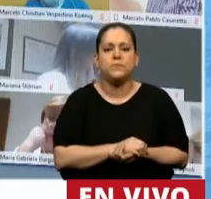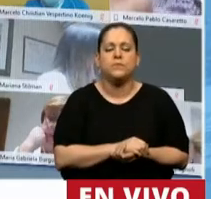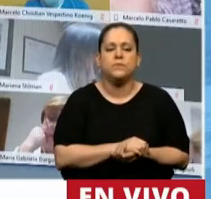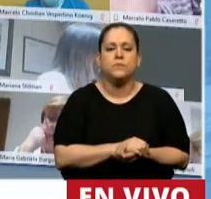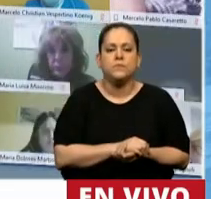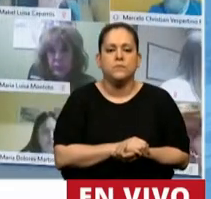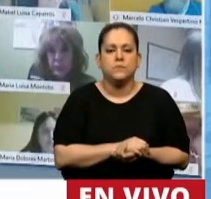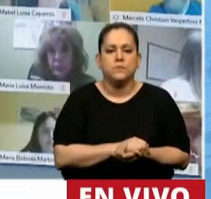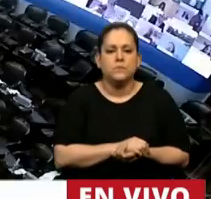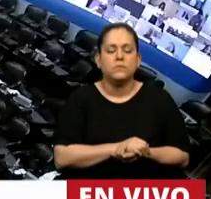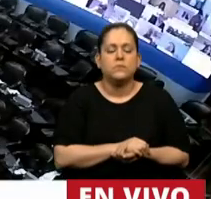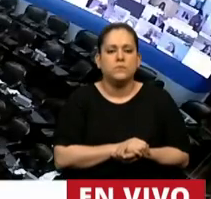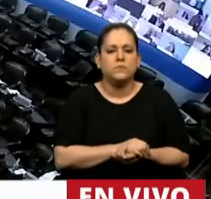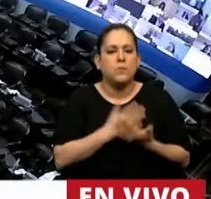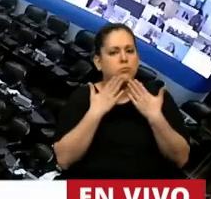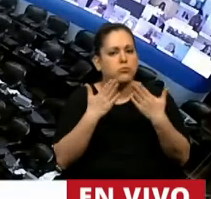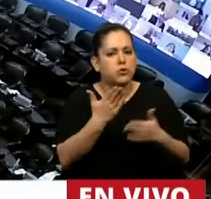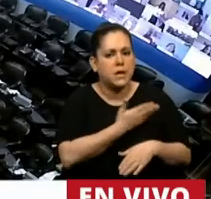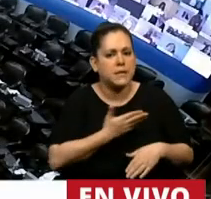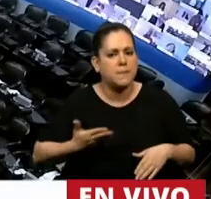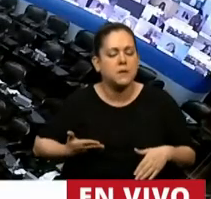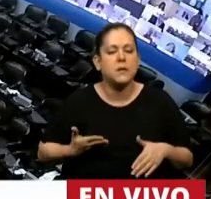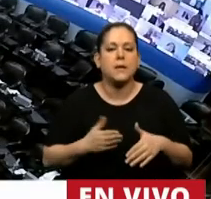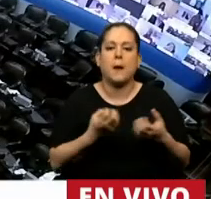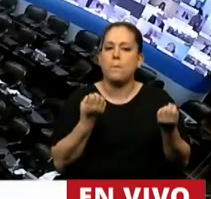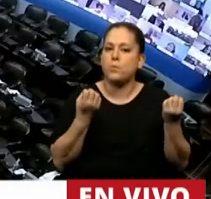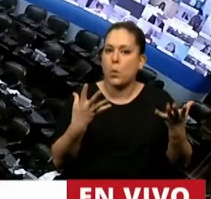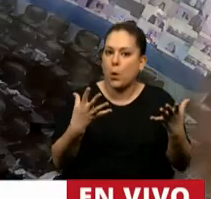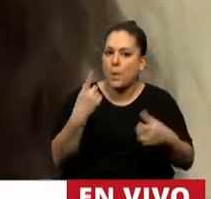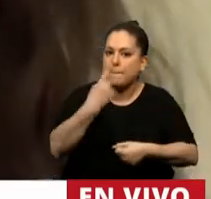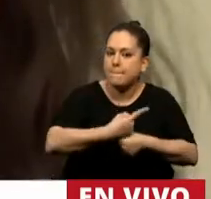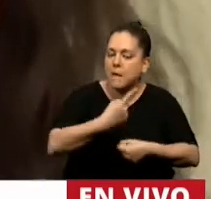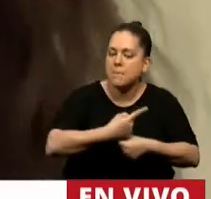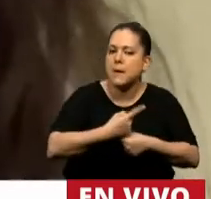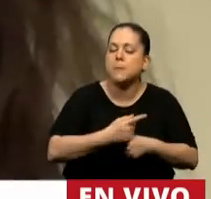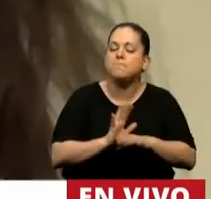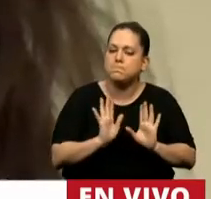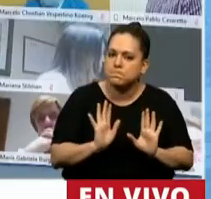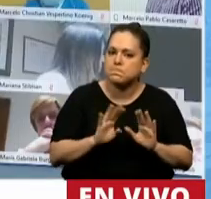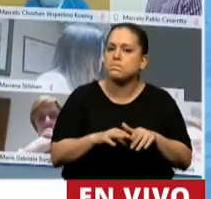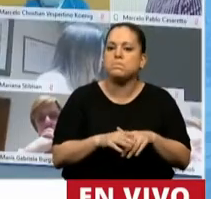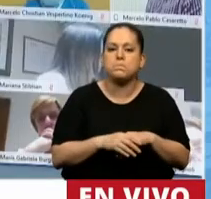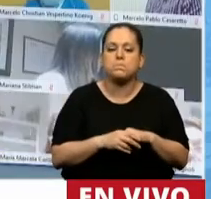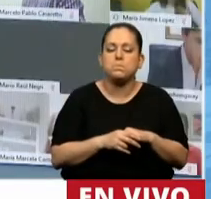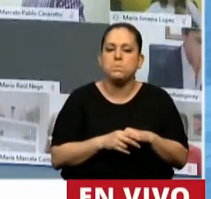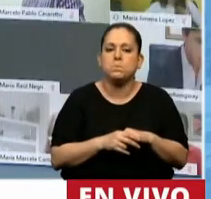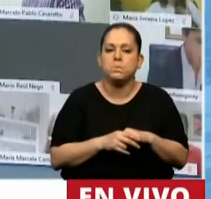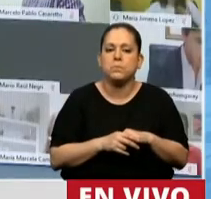Muchas gracias, Presidenta. Bueno, primero referirme claramente que